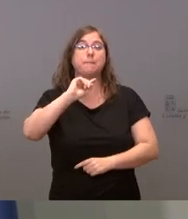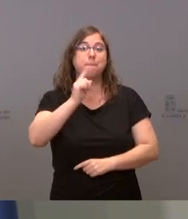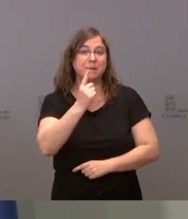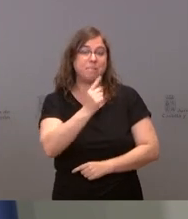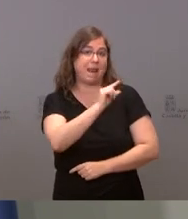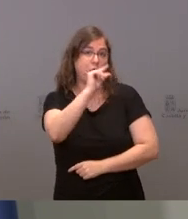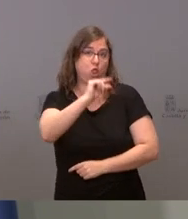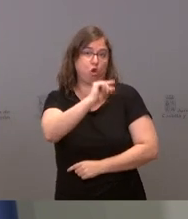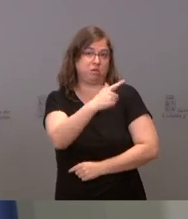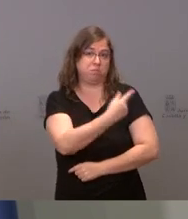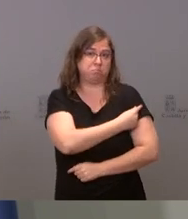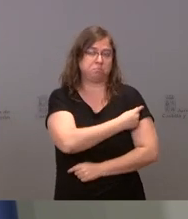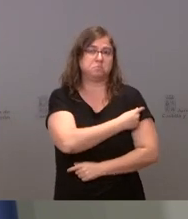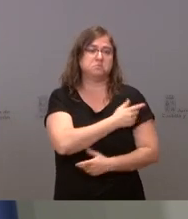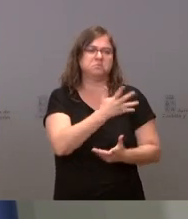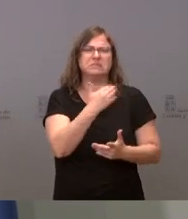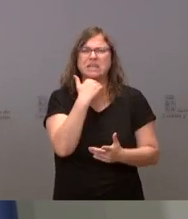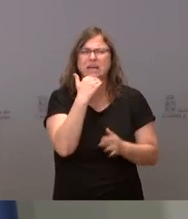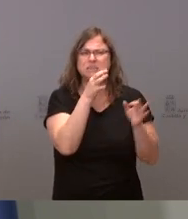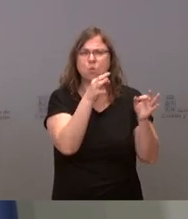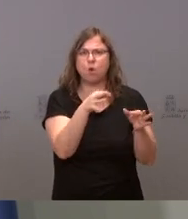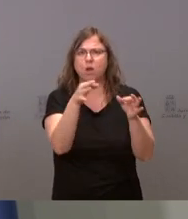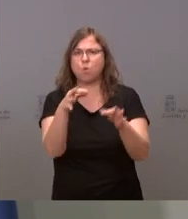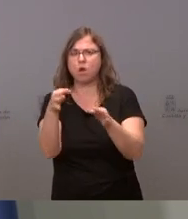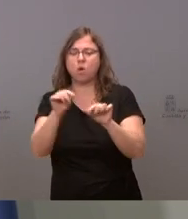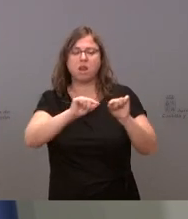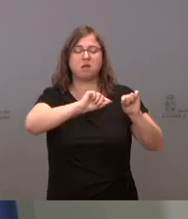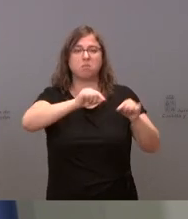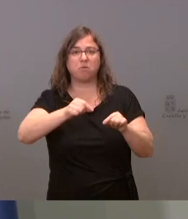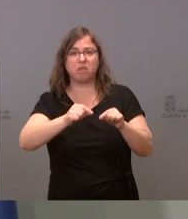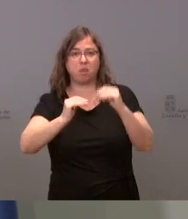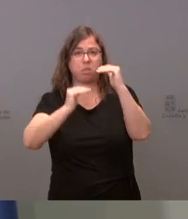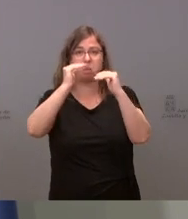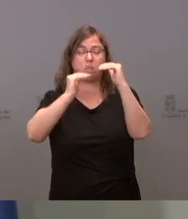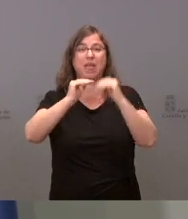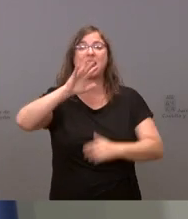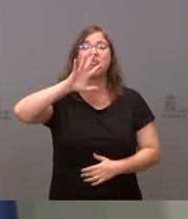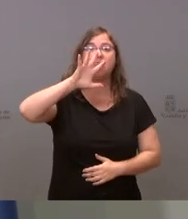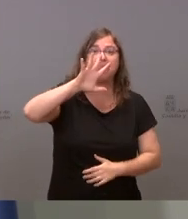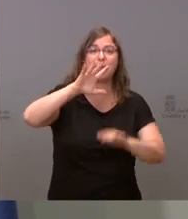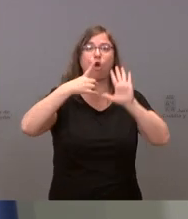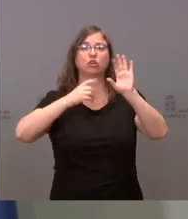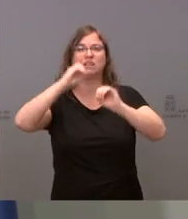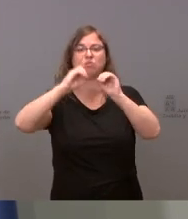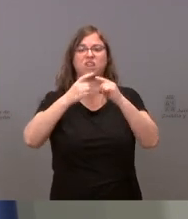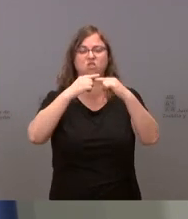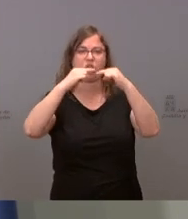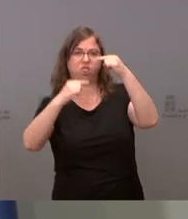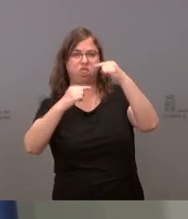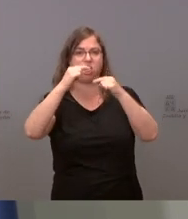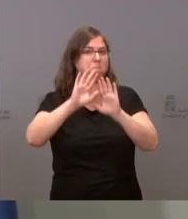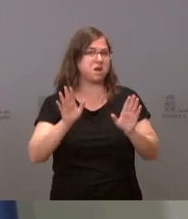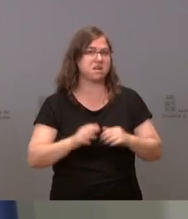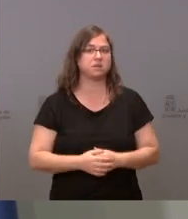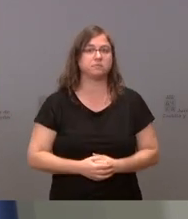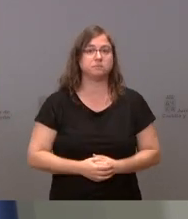prácticamente idéntica entre las provincias con ese margen que ya les digo, un 5 o 6% entre unas provincias